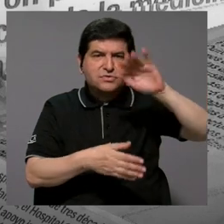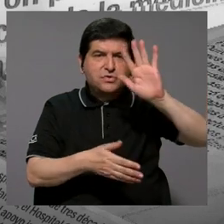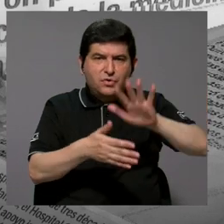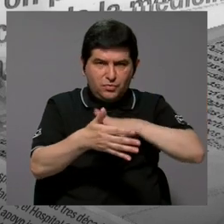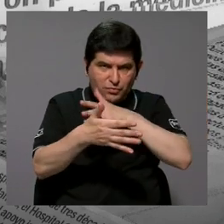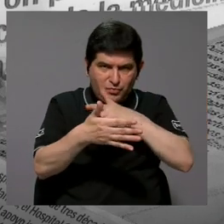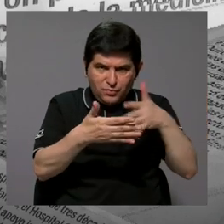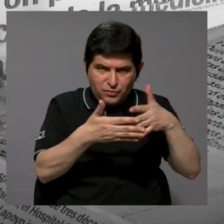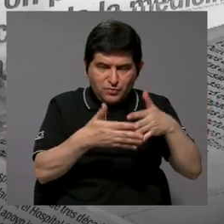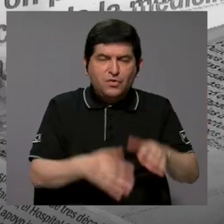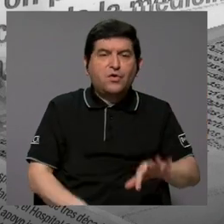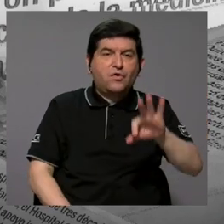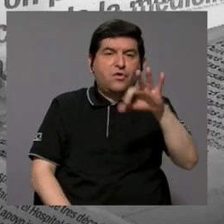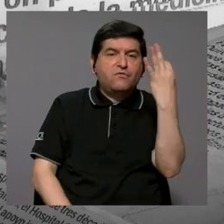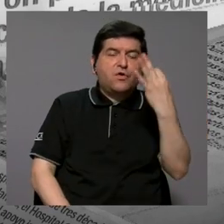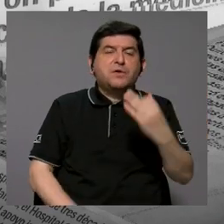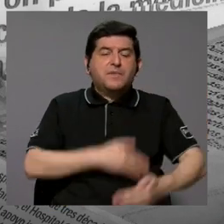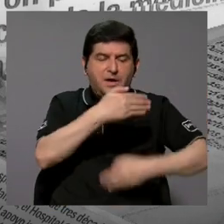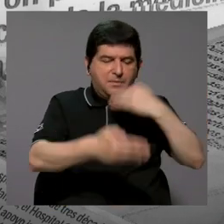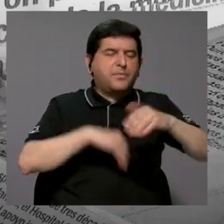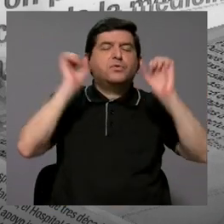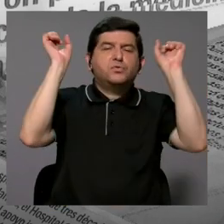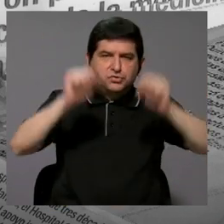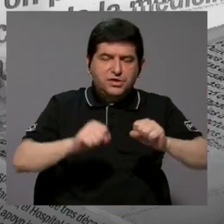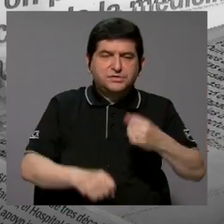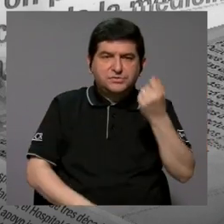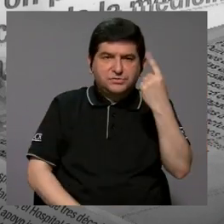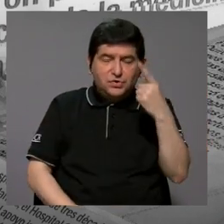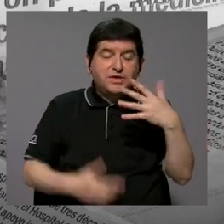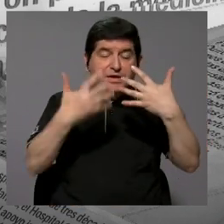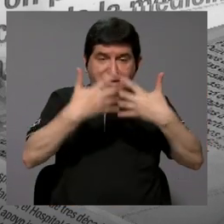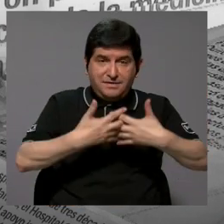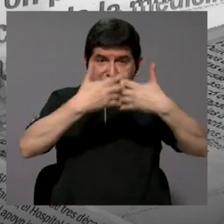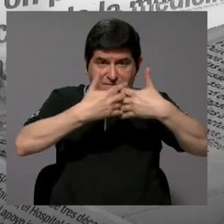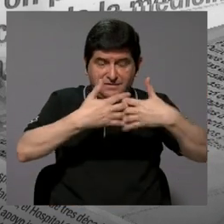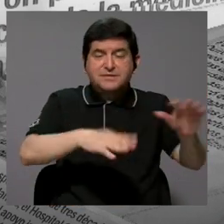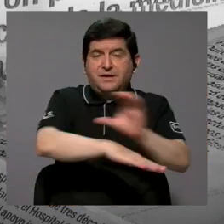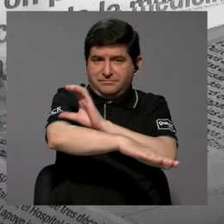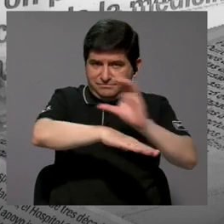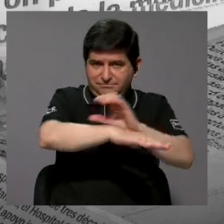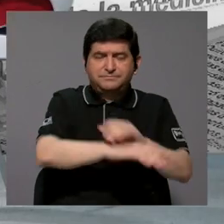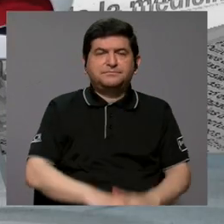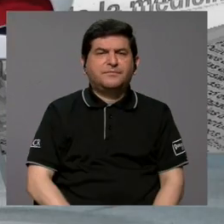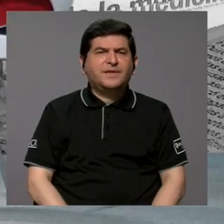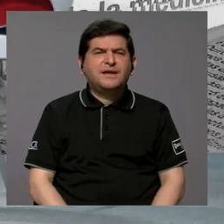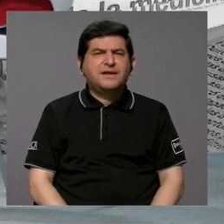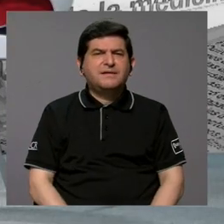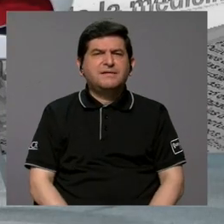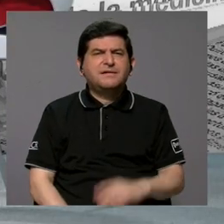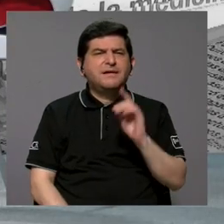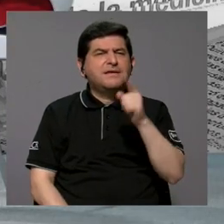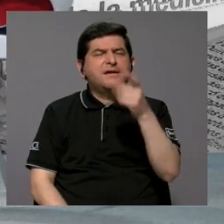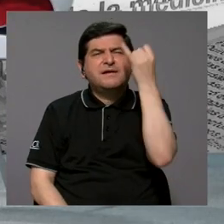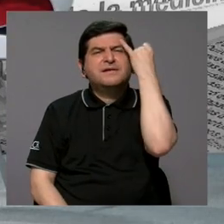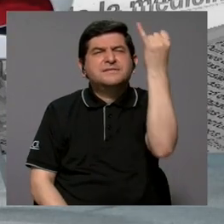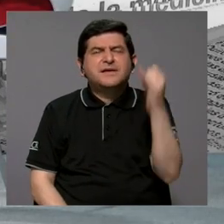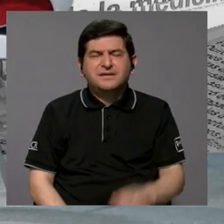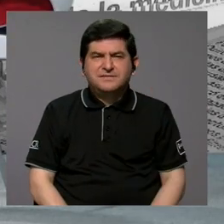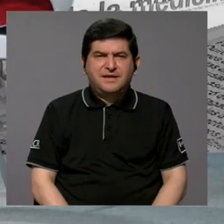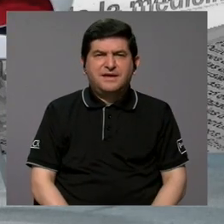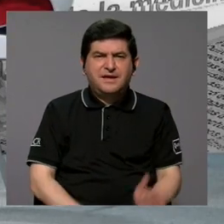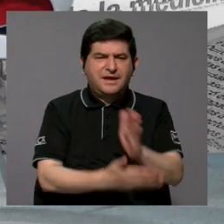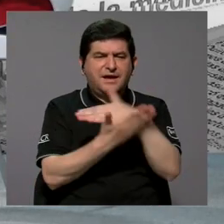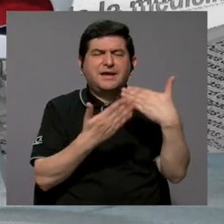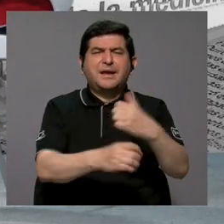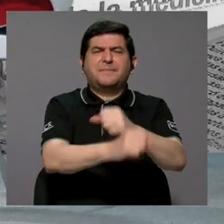archivo o dentro de un formato que sea procesable y entendible para la máquina, para la computadora. ¿Y cómo hacer también en ese aspecto